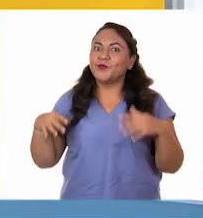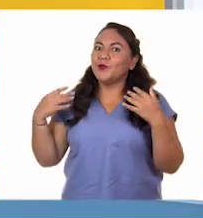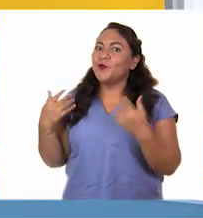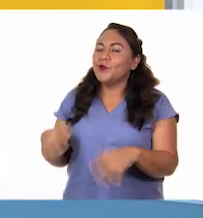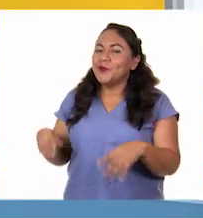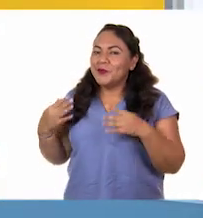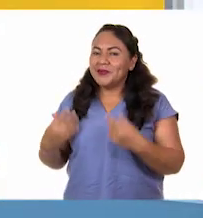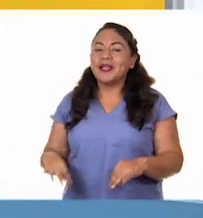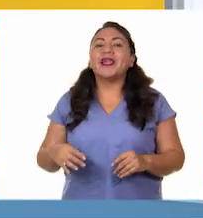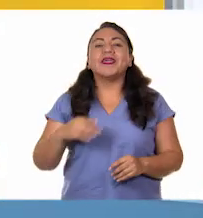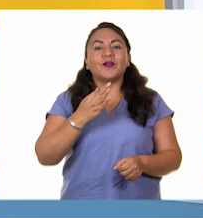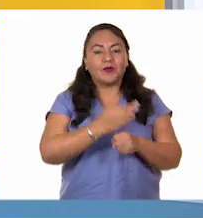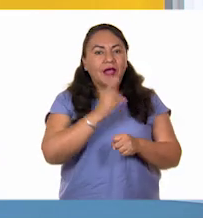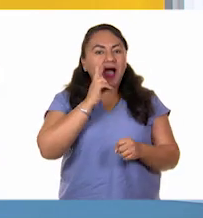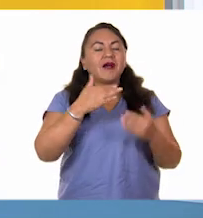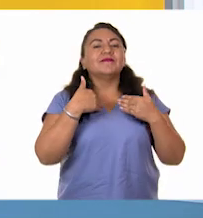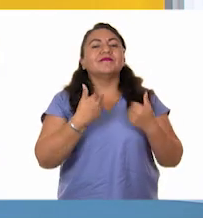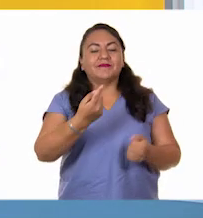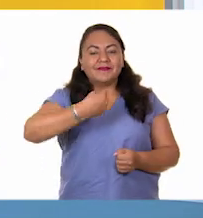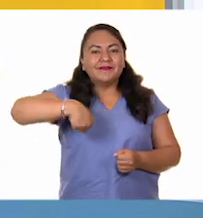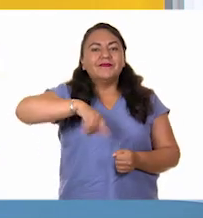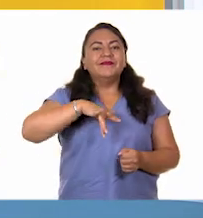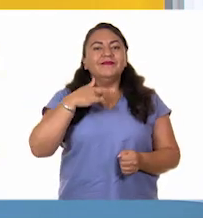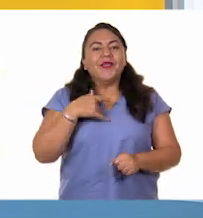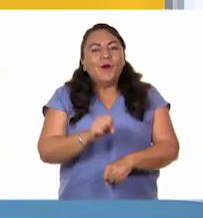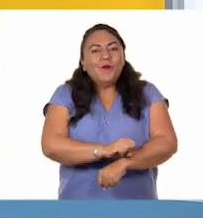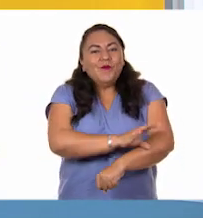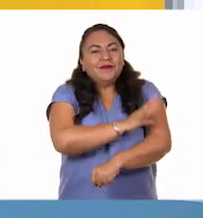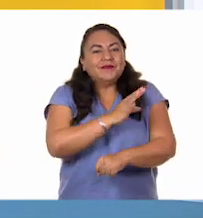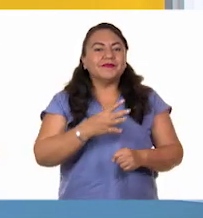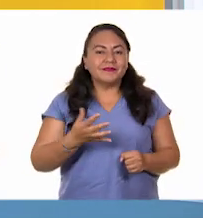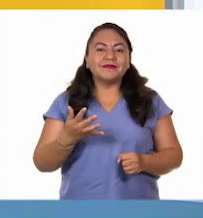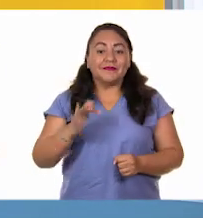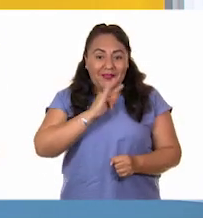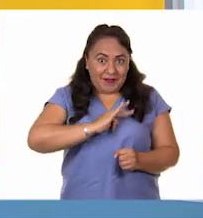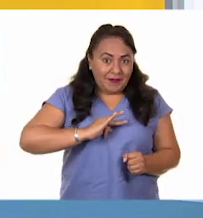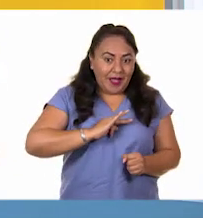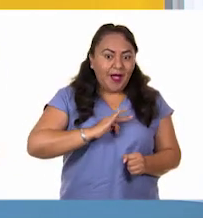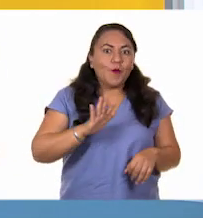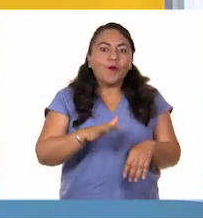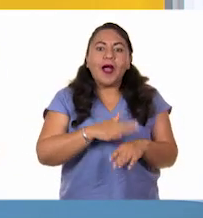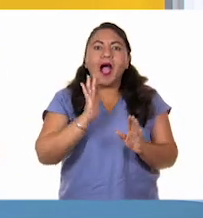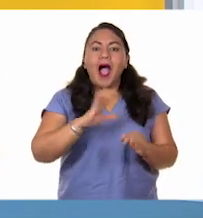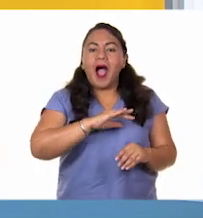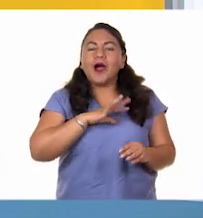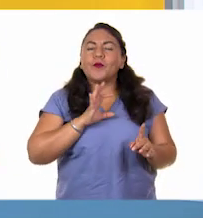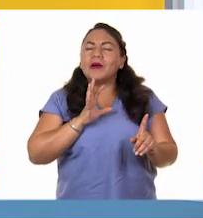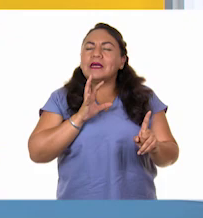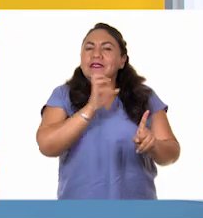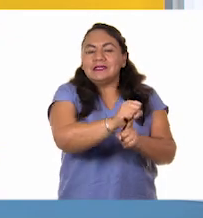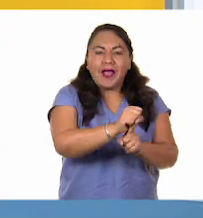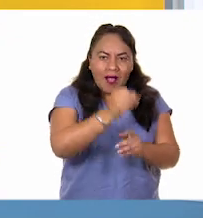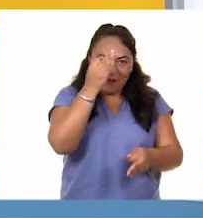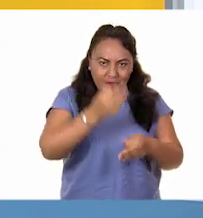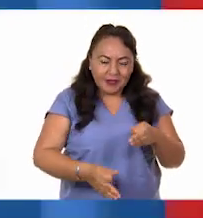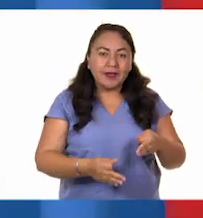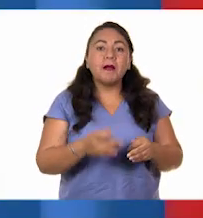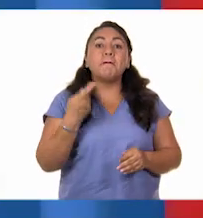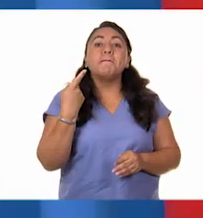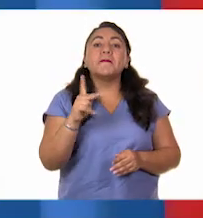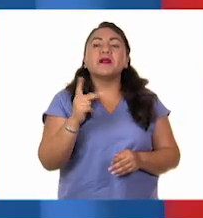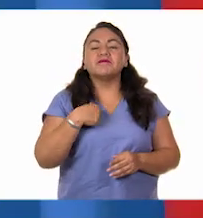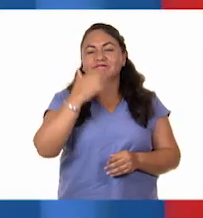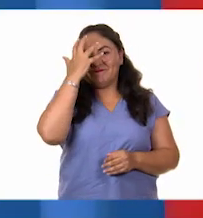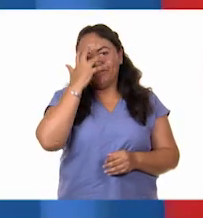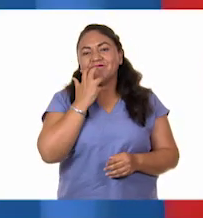Así que bueno, como podrás entender, pues andamos con esas emociones. Claro que sí. Feliz porque se llegó a la meta. Sí. Pero